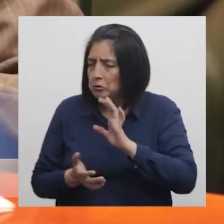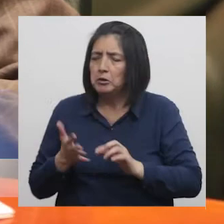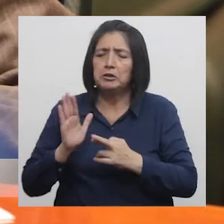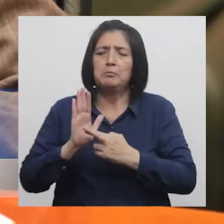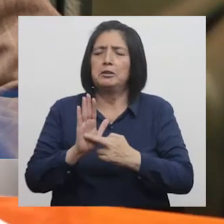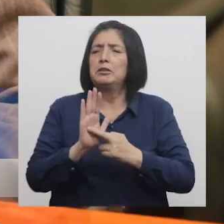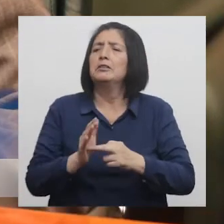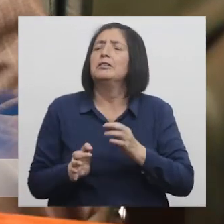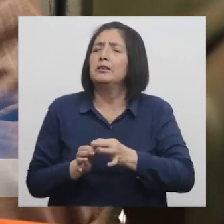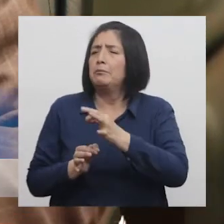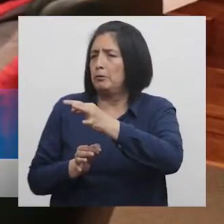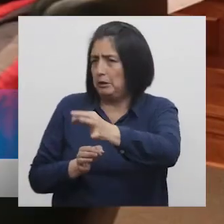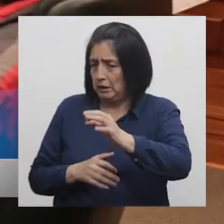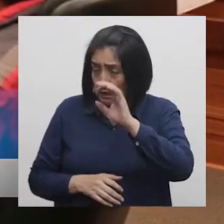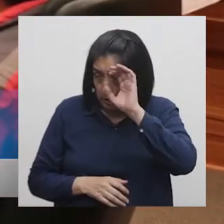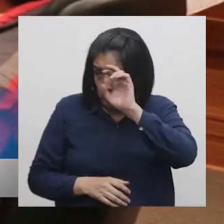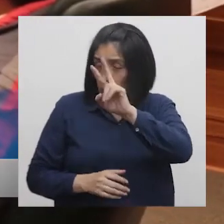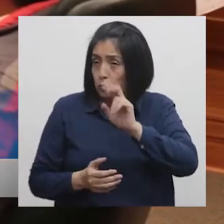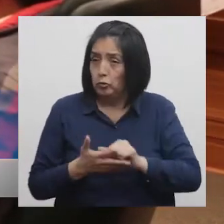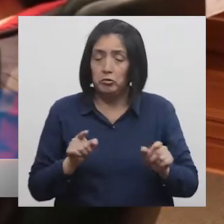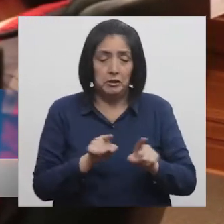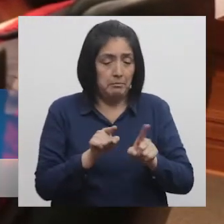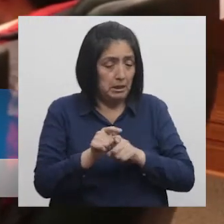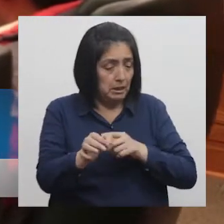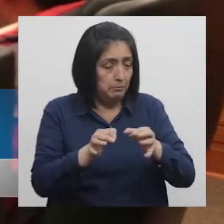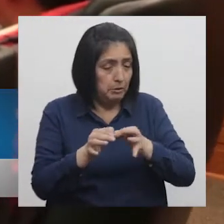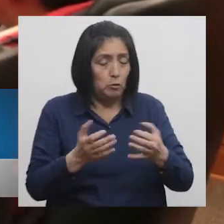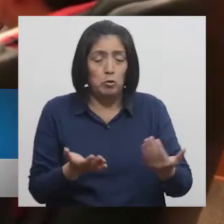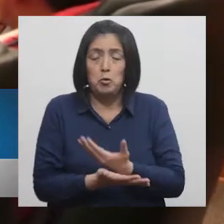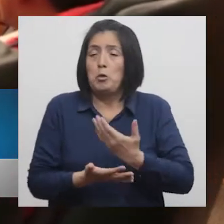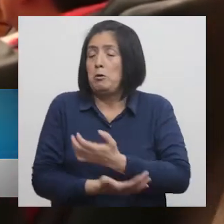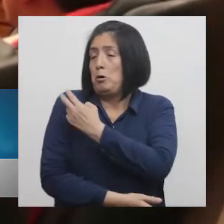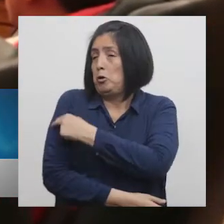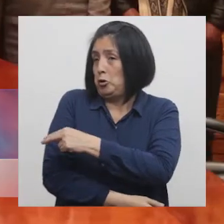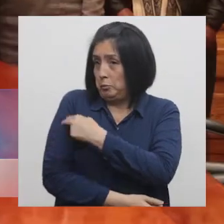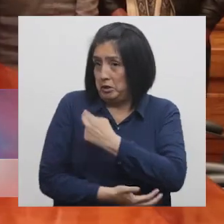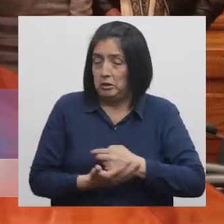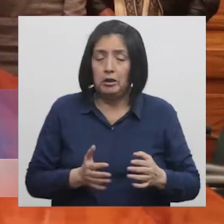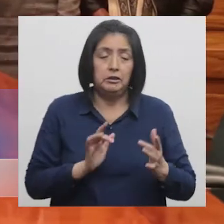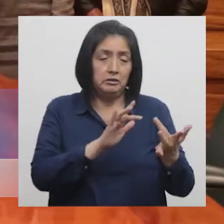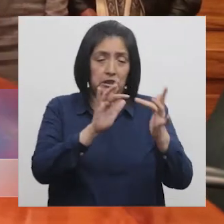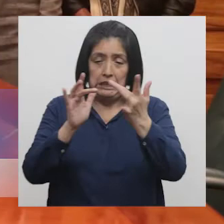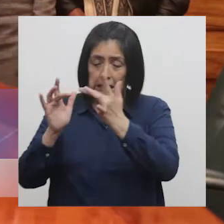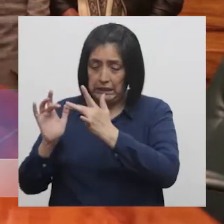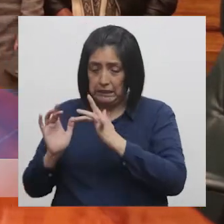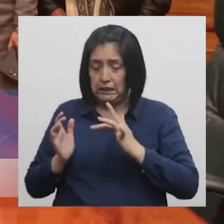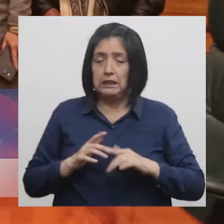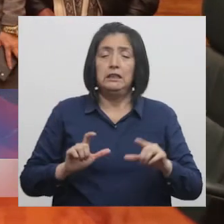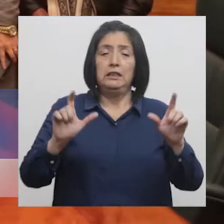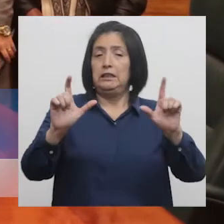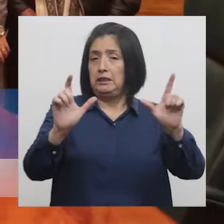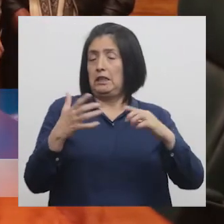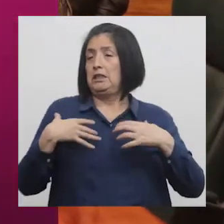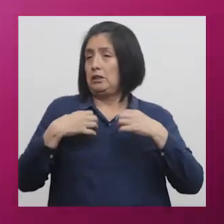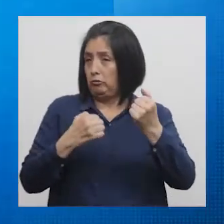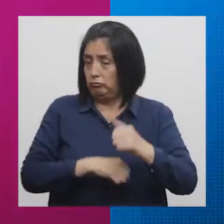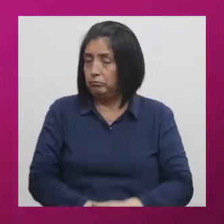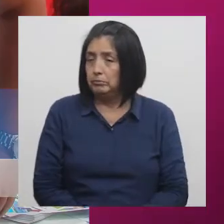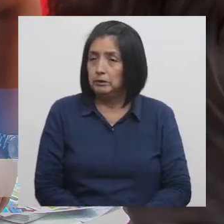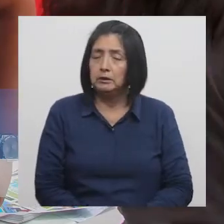representantes de la provincia cusqueña Asimismo subrayó que este nuevo hospital formará parte de la Red Nacional de Telesalud